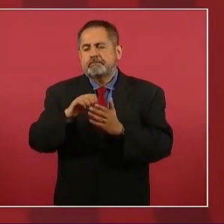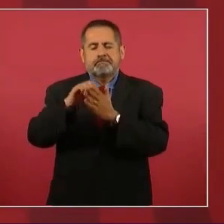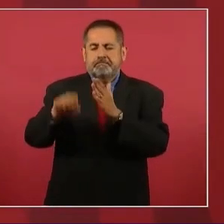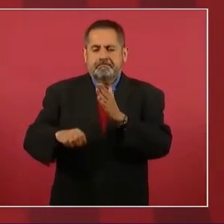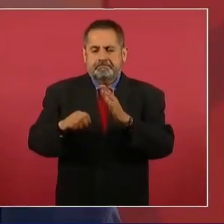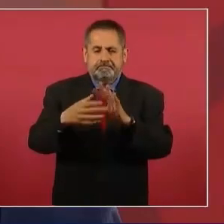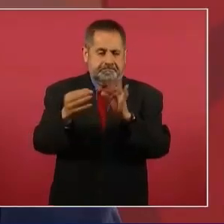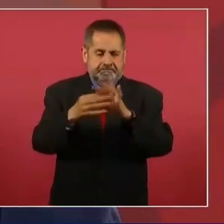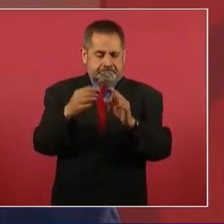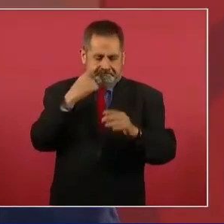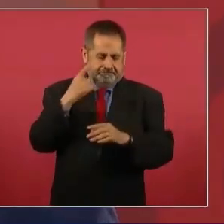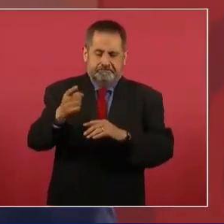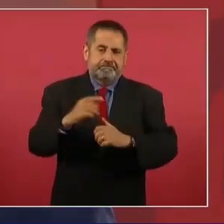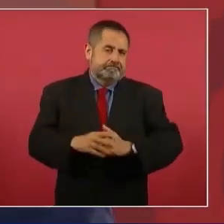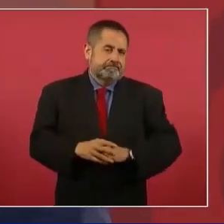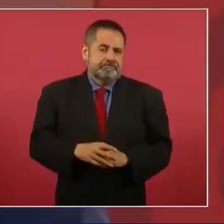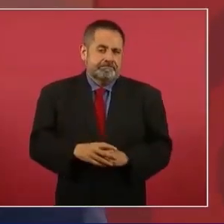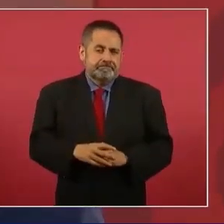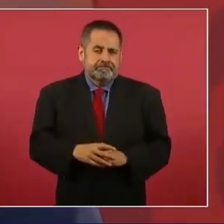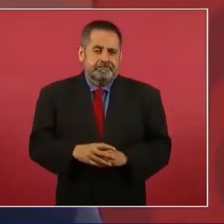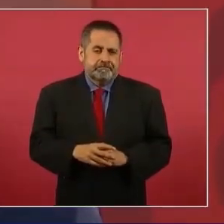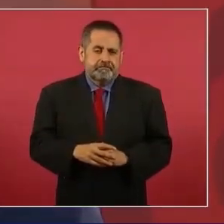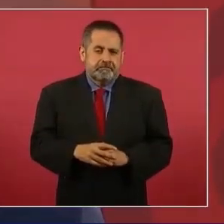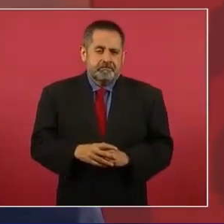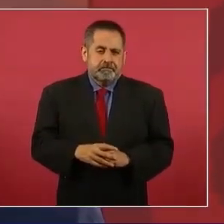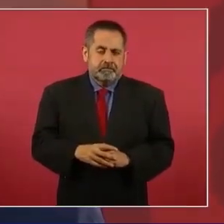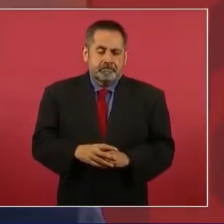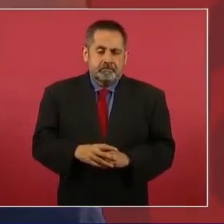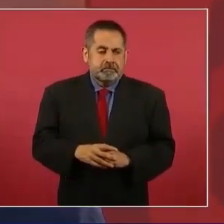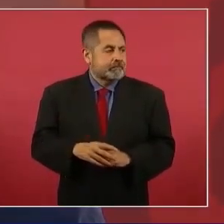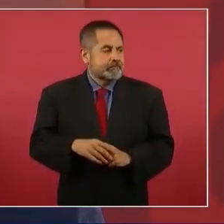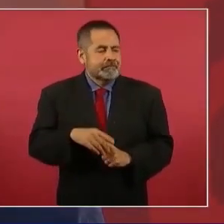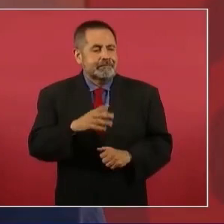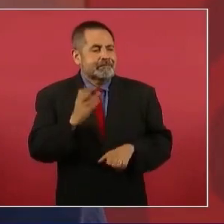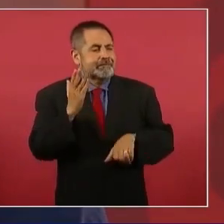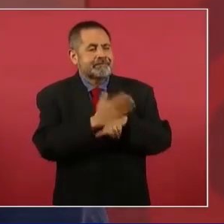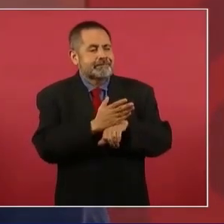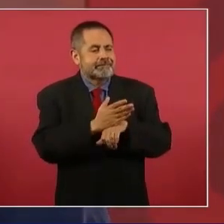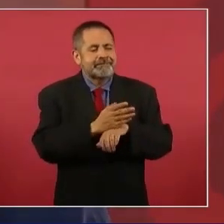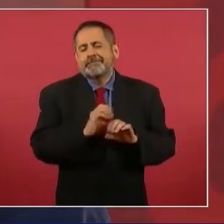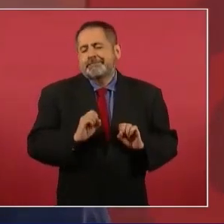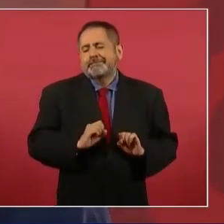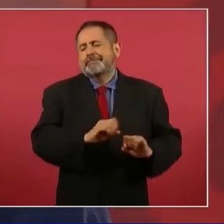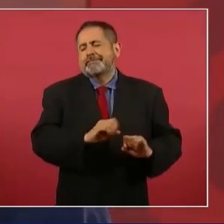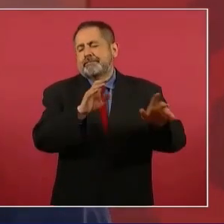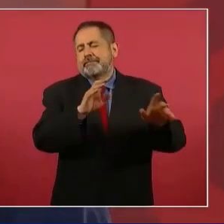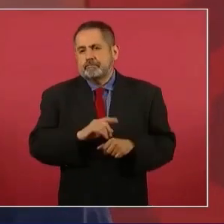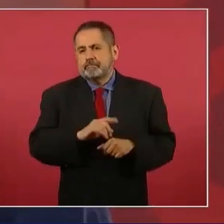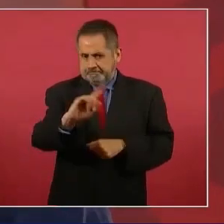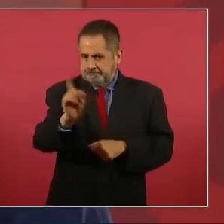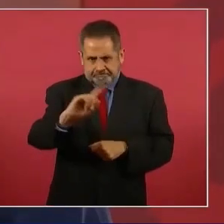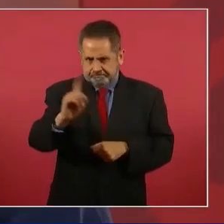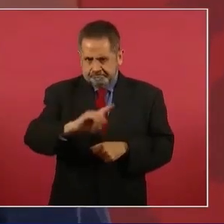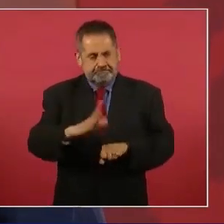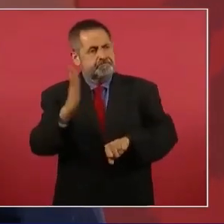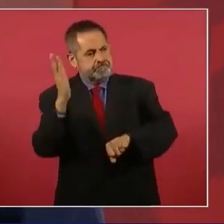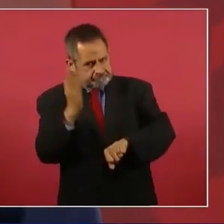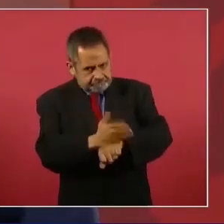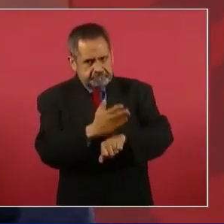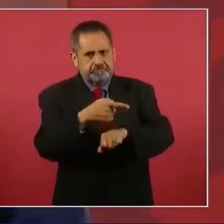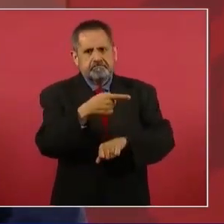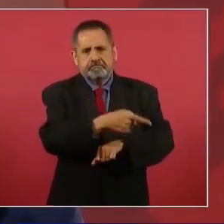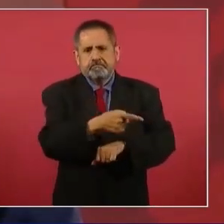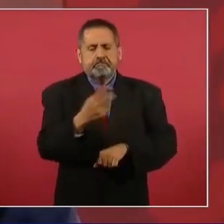caso, el no permitir la impunidad, porque